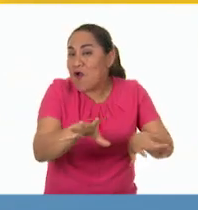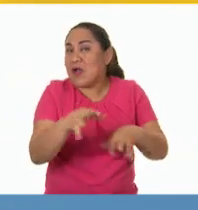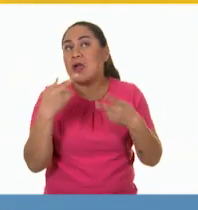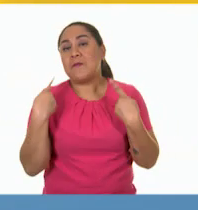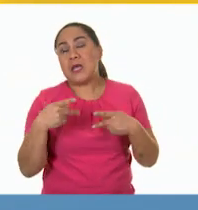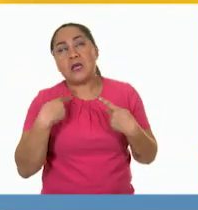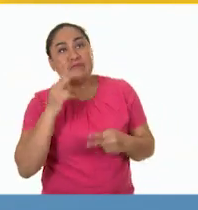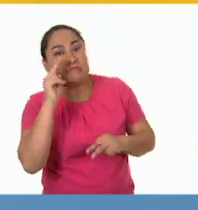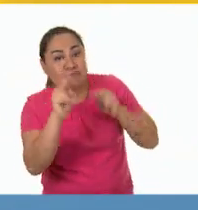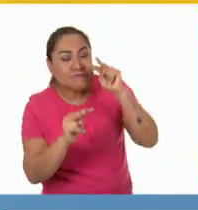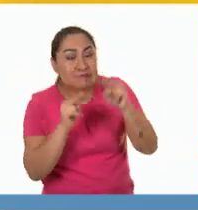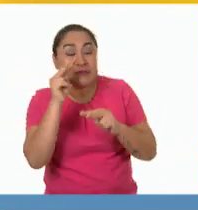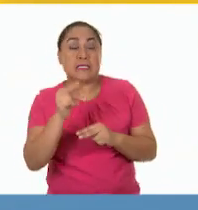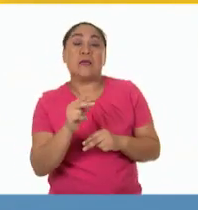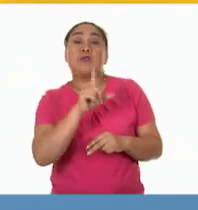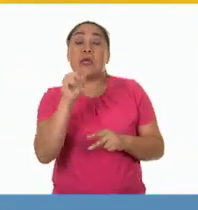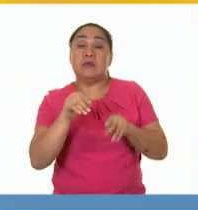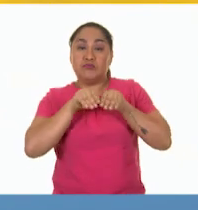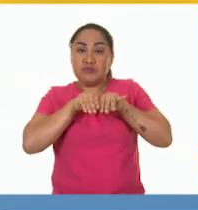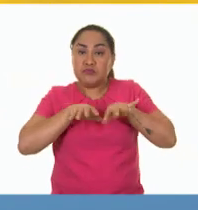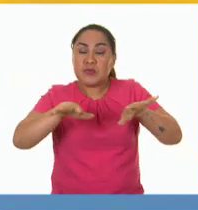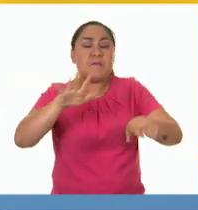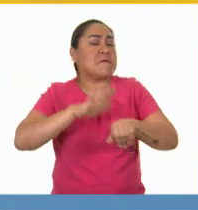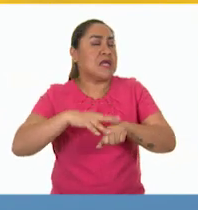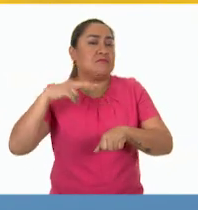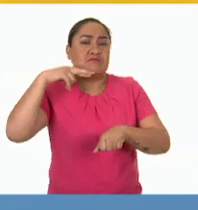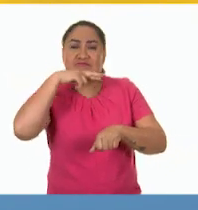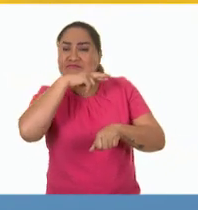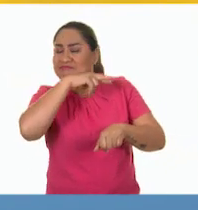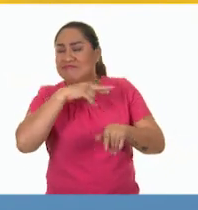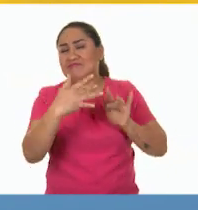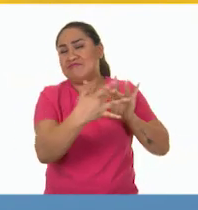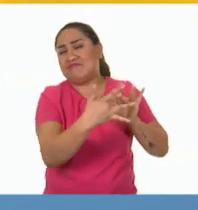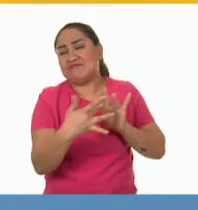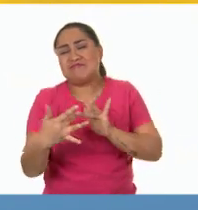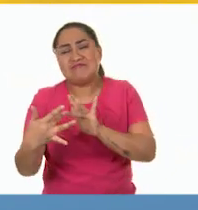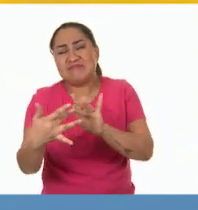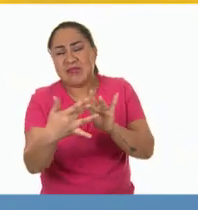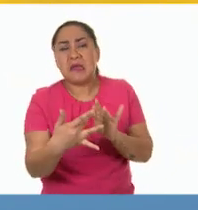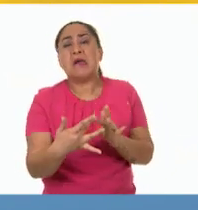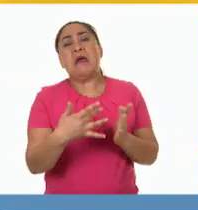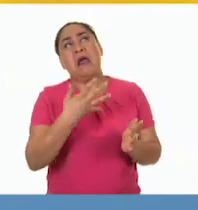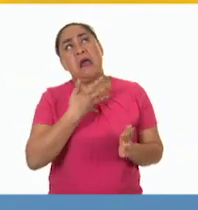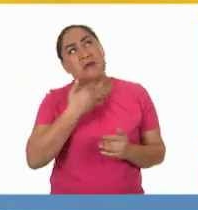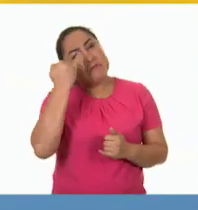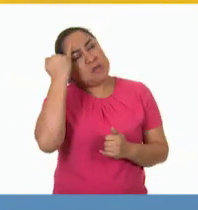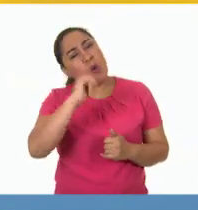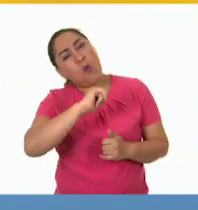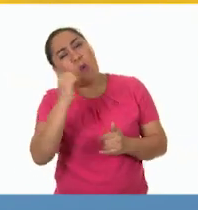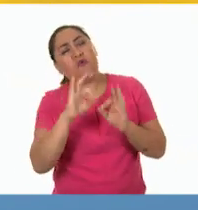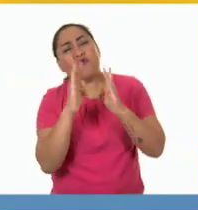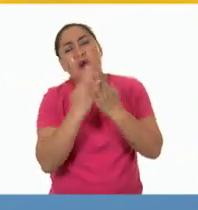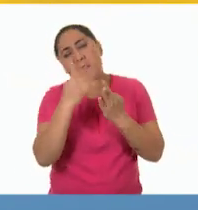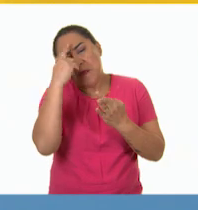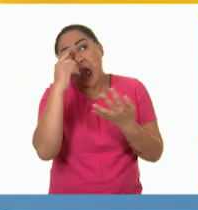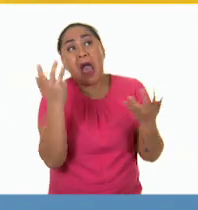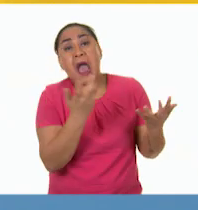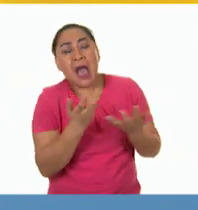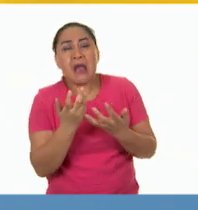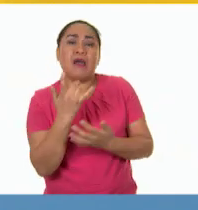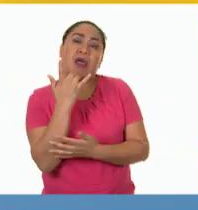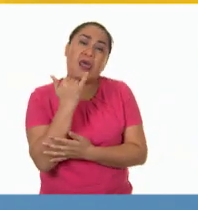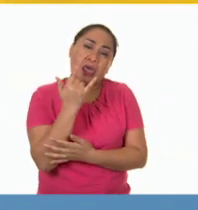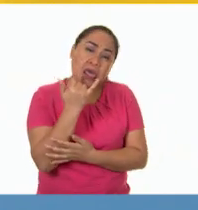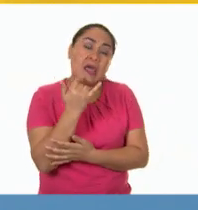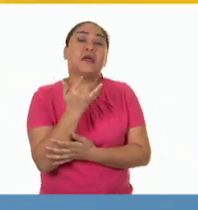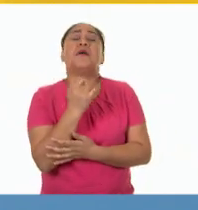permitieron que la información circulara con mayor velocidad, ofrecieron nuevas opciones para disfrutar del tiempo libre y promovieron el